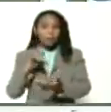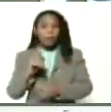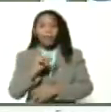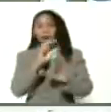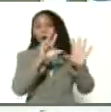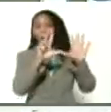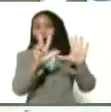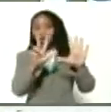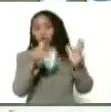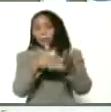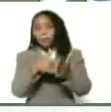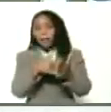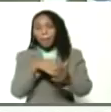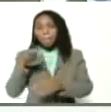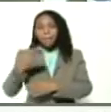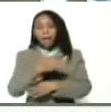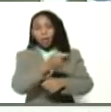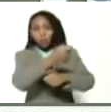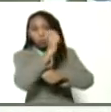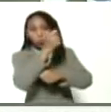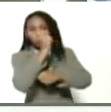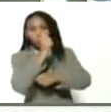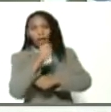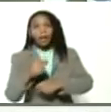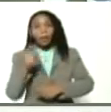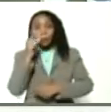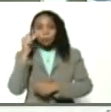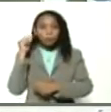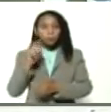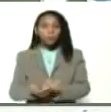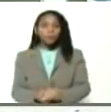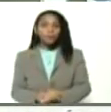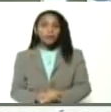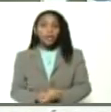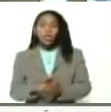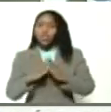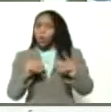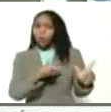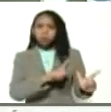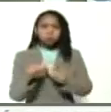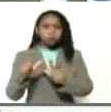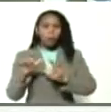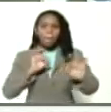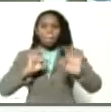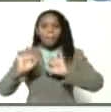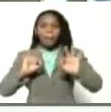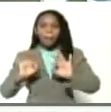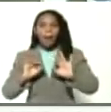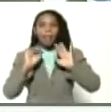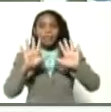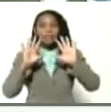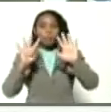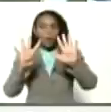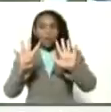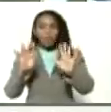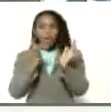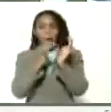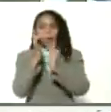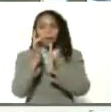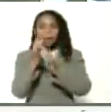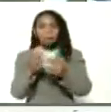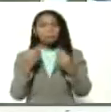de 8000 pescadores y pescadoras, acuicultores y acuicultoras, todos listos y preparados para el 19 de abril, presidente,